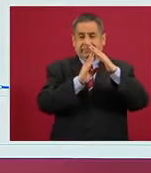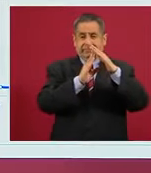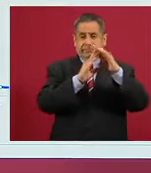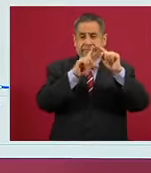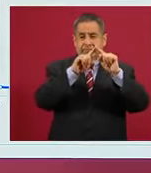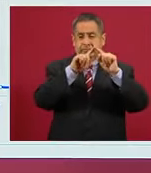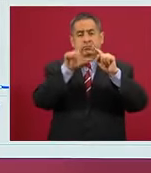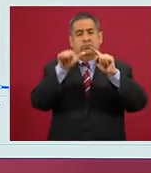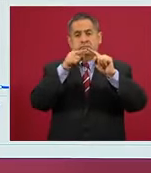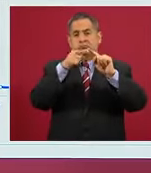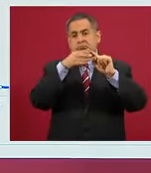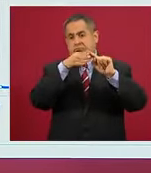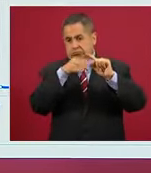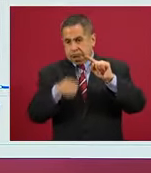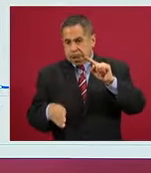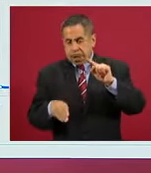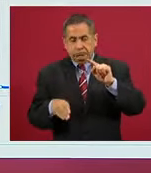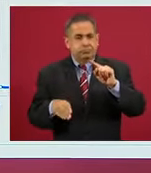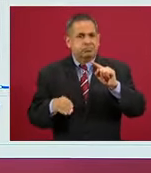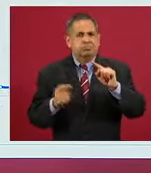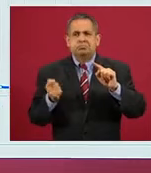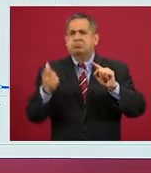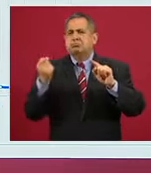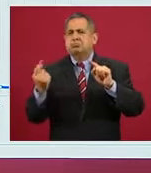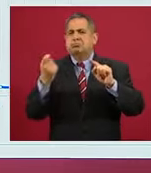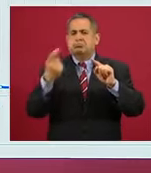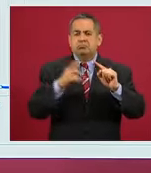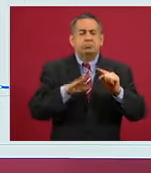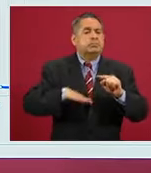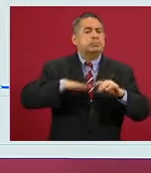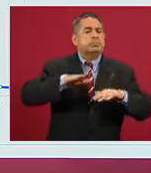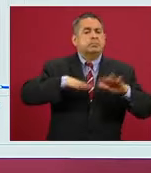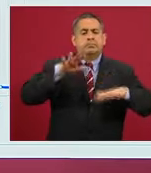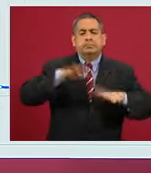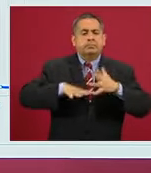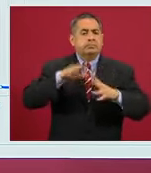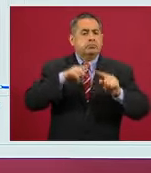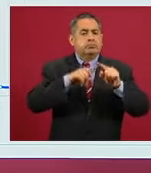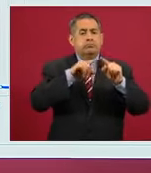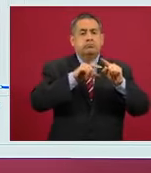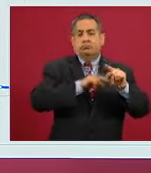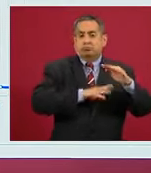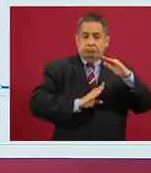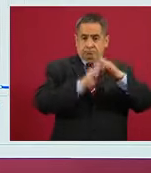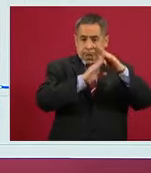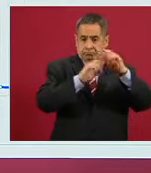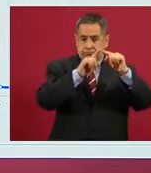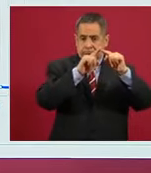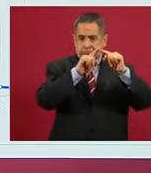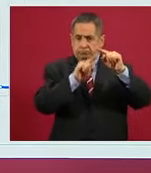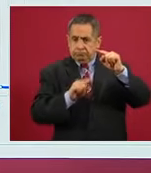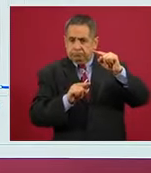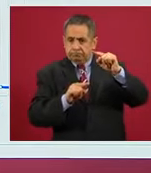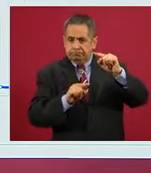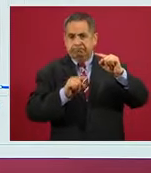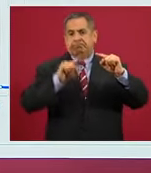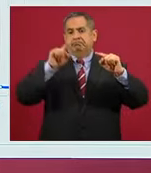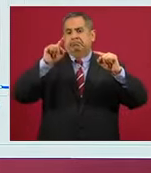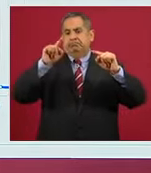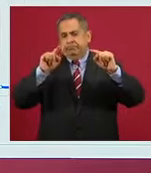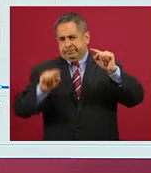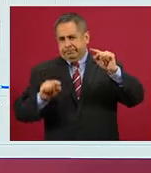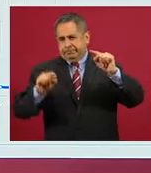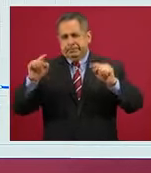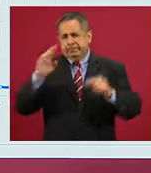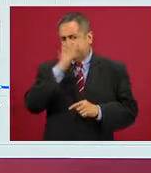máximo y después hay descenso. En su mayoría tienen estas fluctuaciones. Por ejemplo, aquí ya había una clara tendencia en descenso, pero